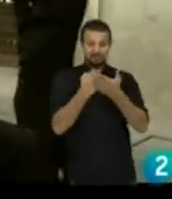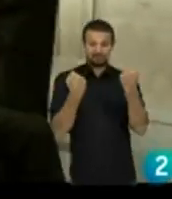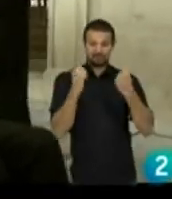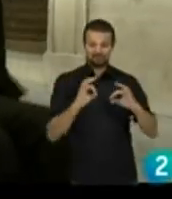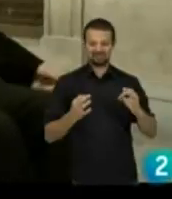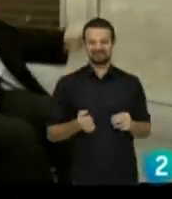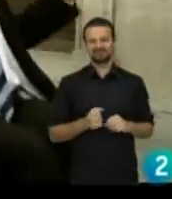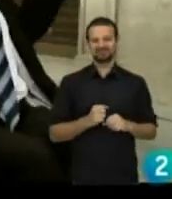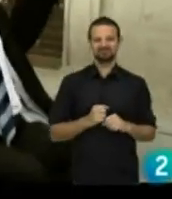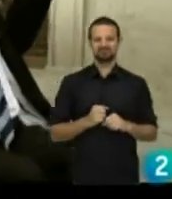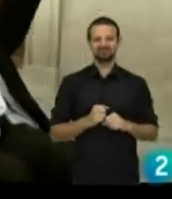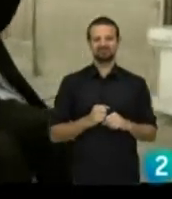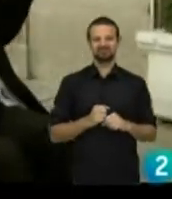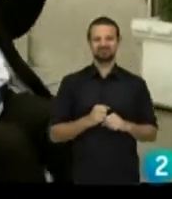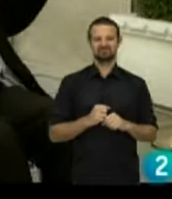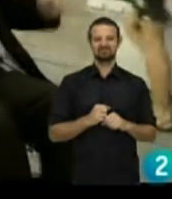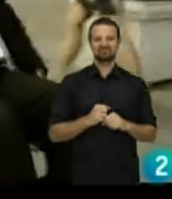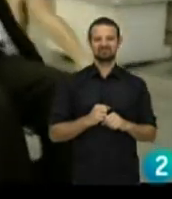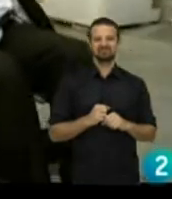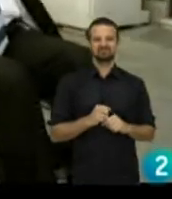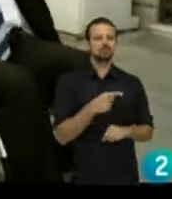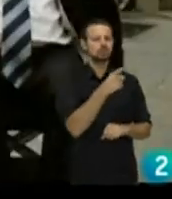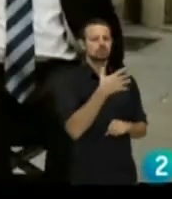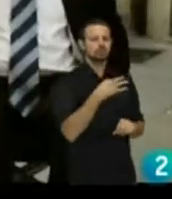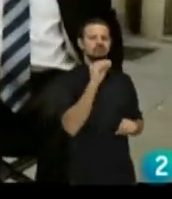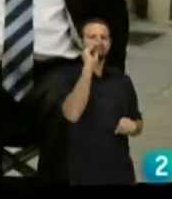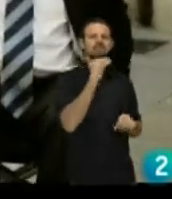estoy practicando a ver si me los saco. Hasta luego.